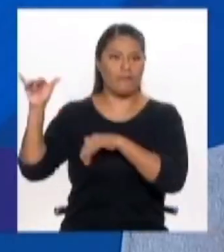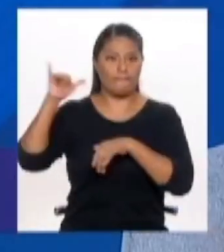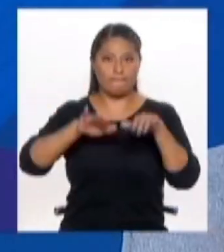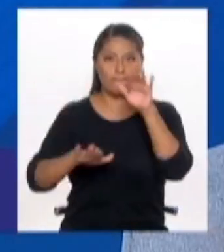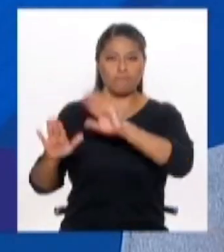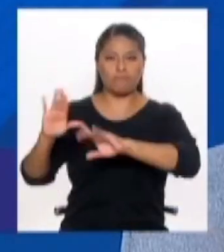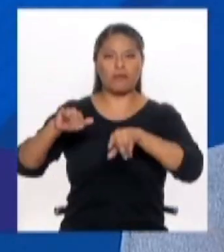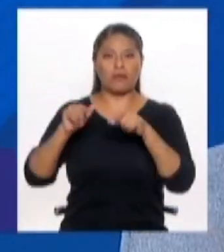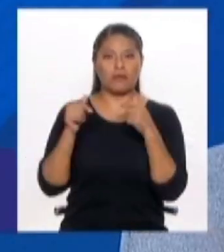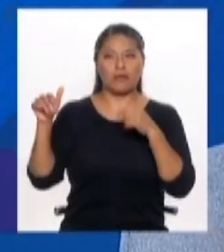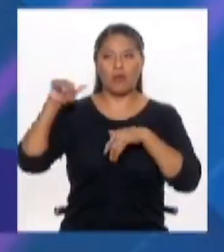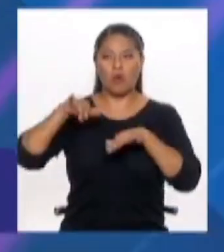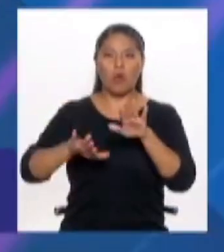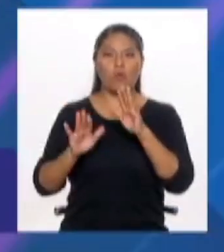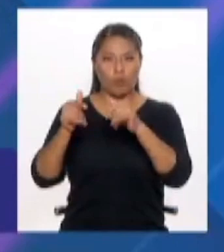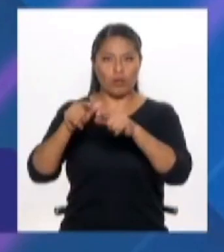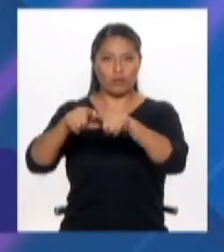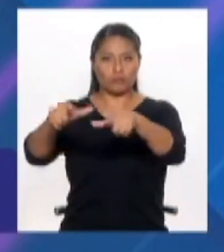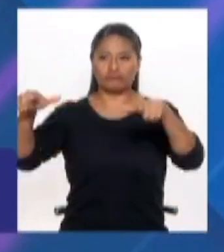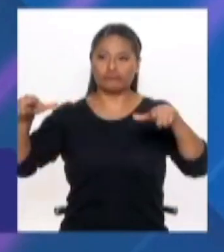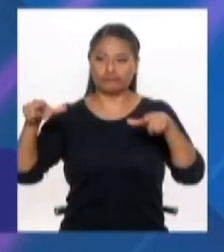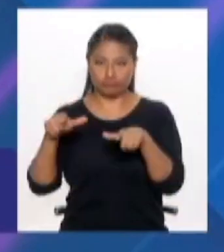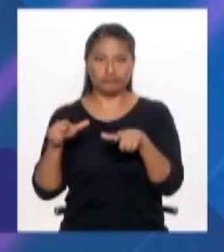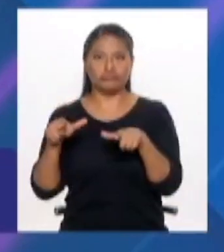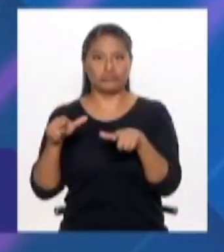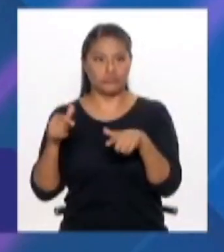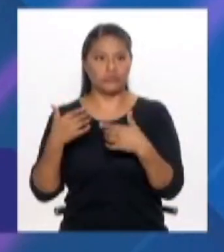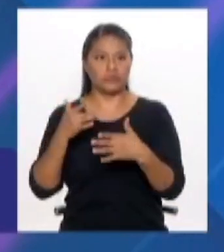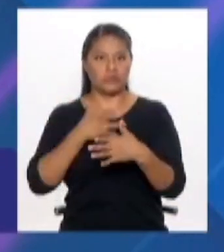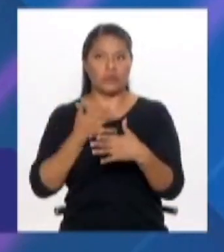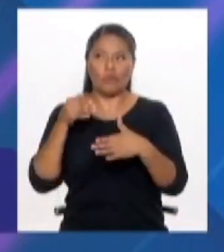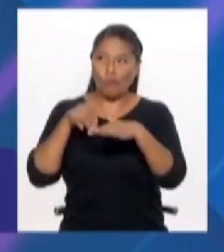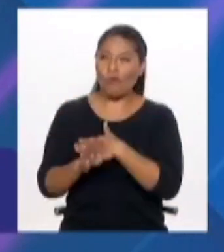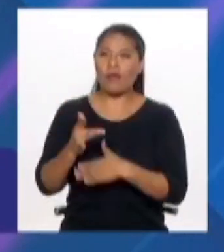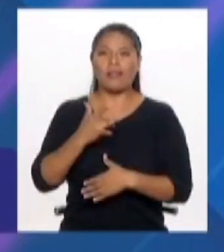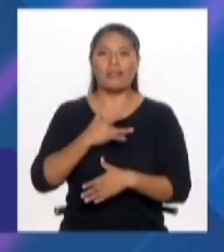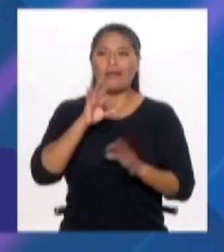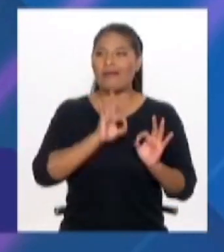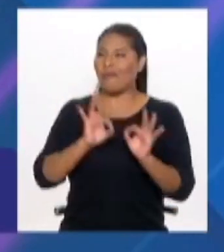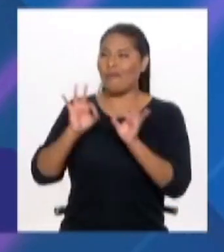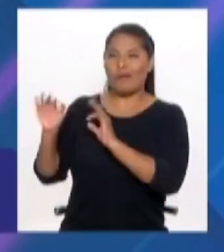espacios públicos en donde claramente uno siente que está en la playa.